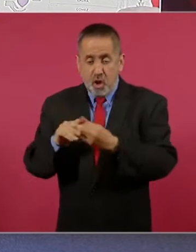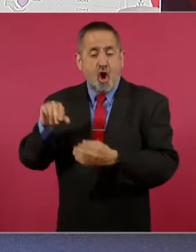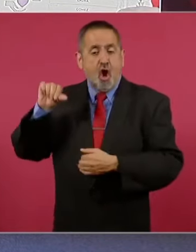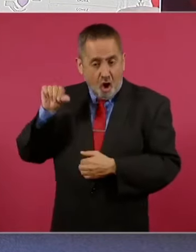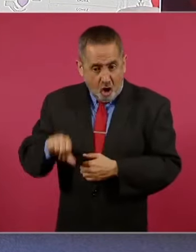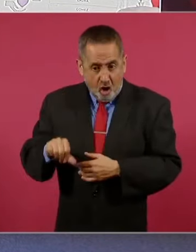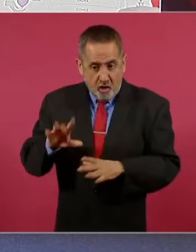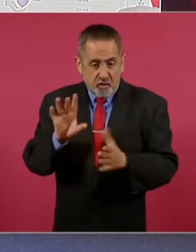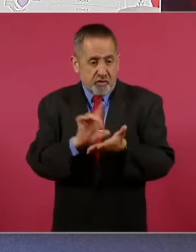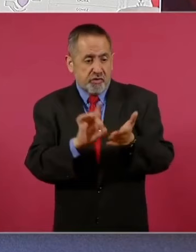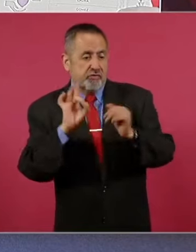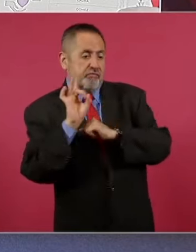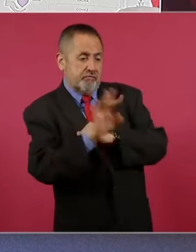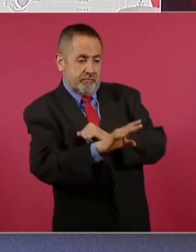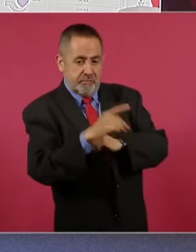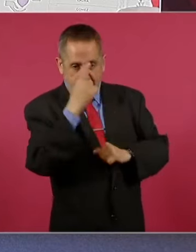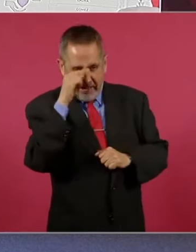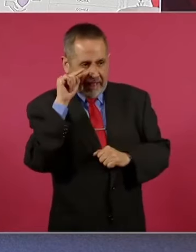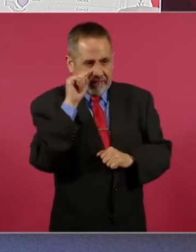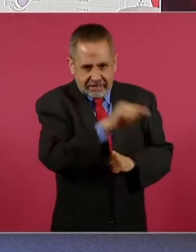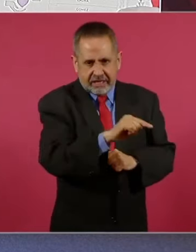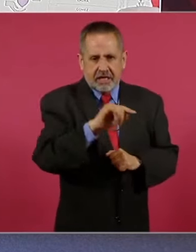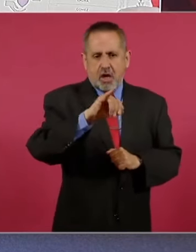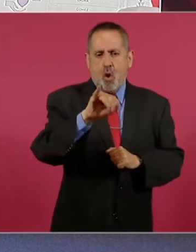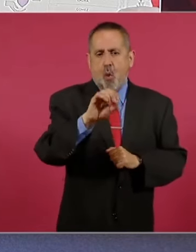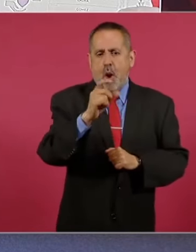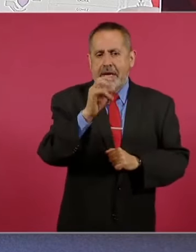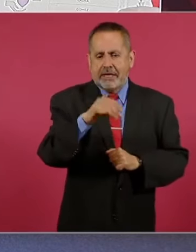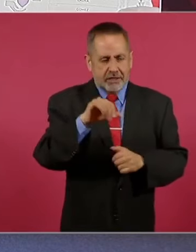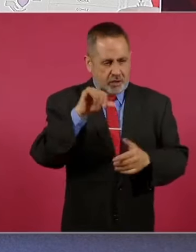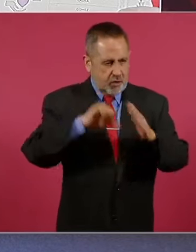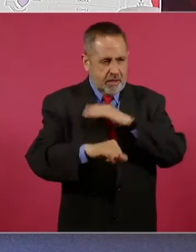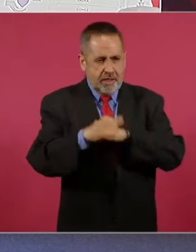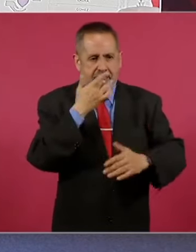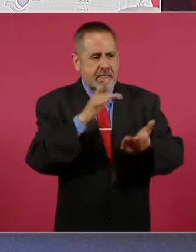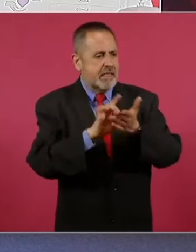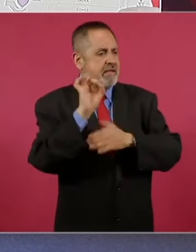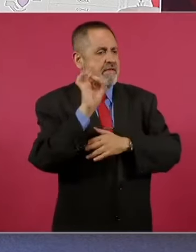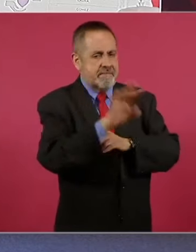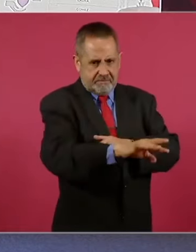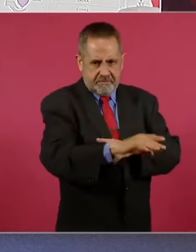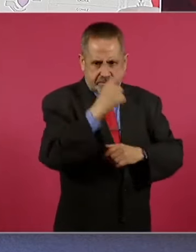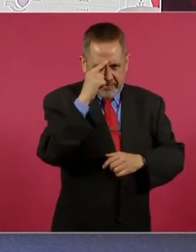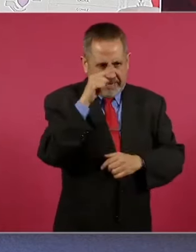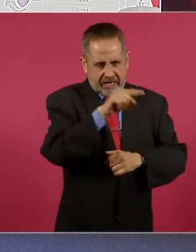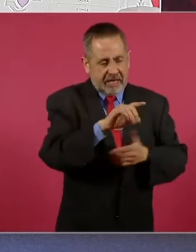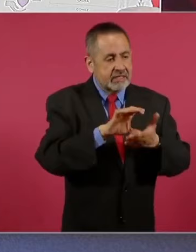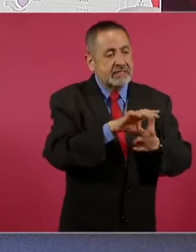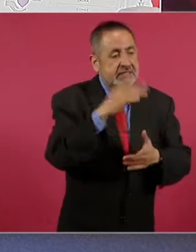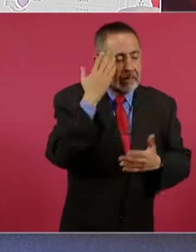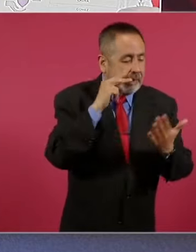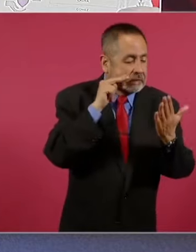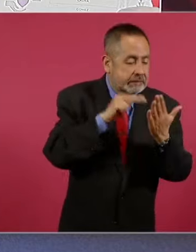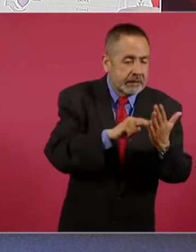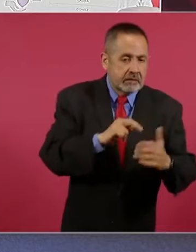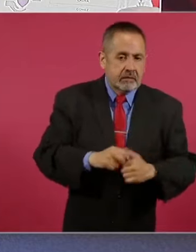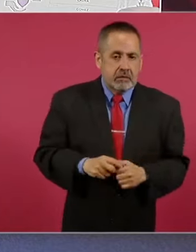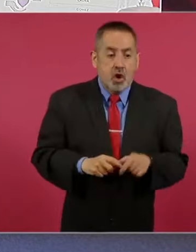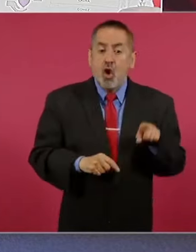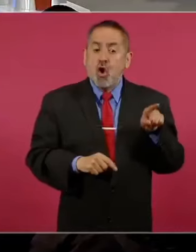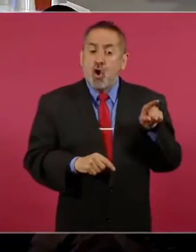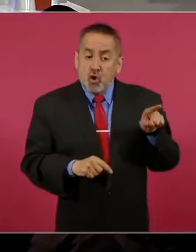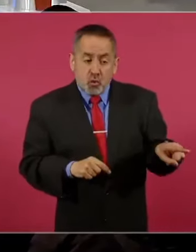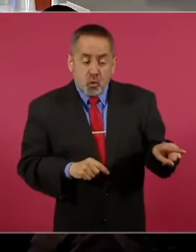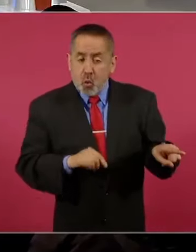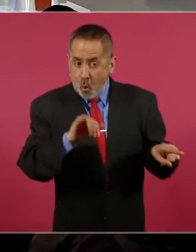llegar, Joaquín, hoy te va a llegar. Tú informas